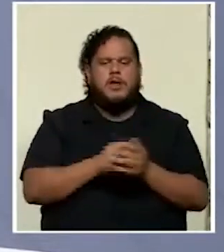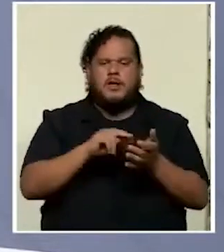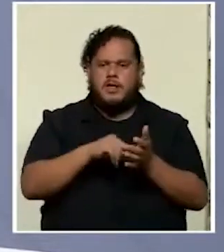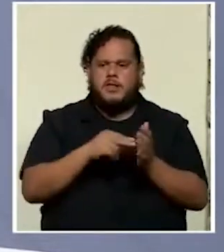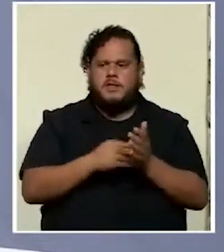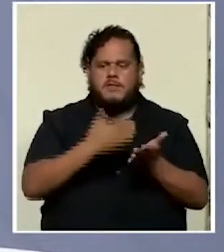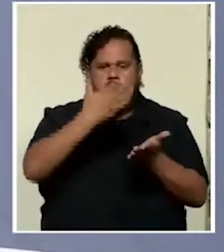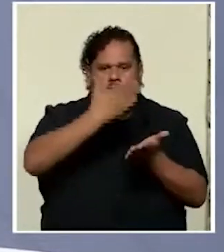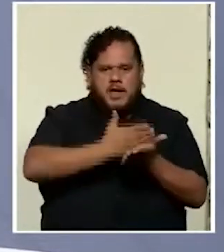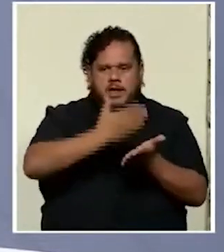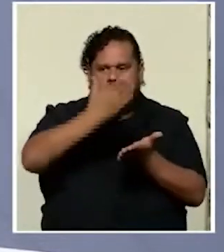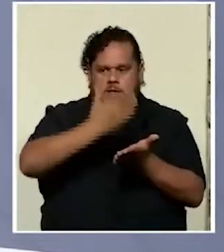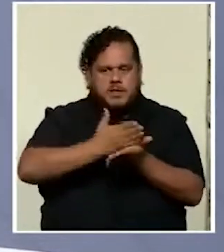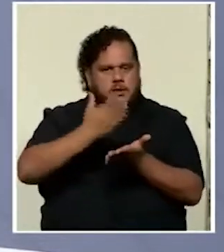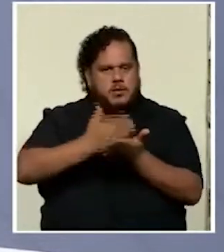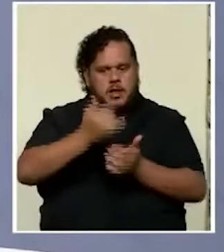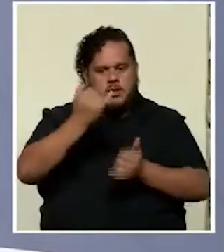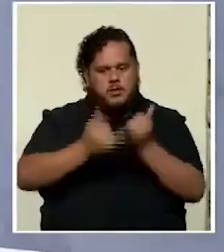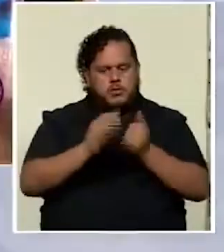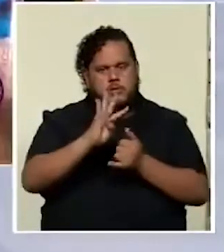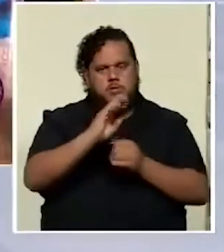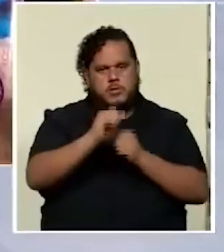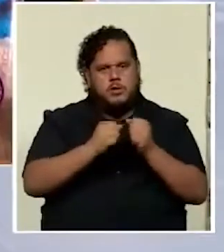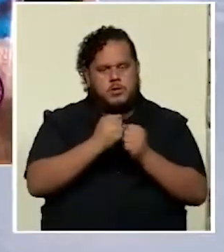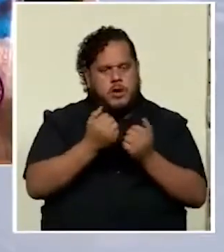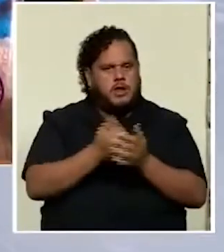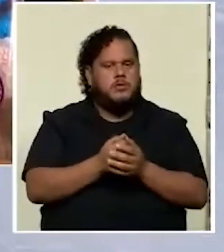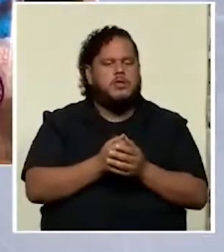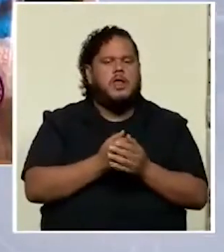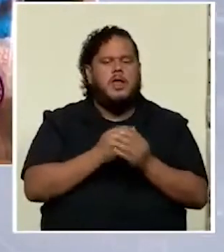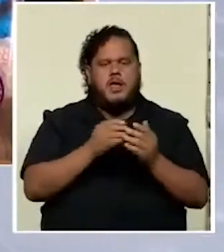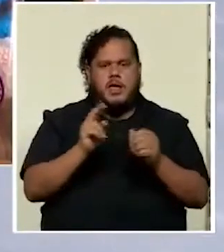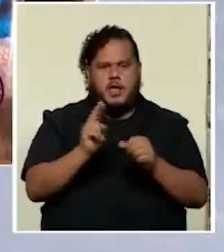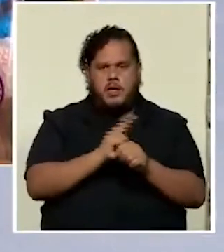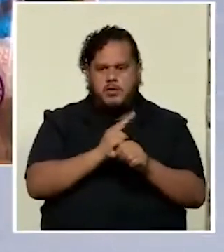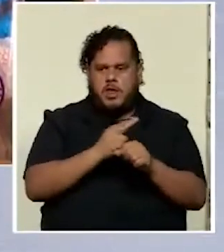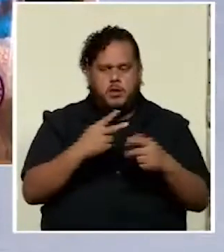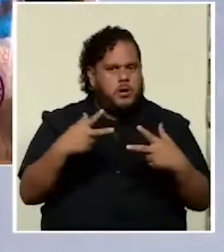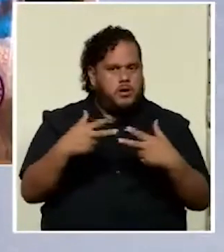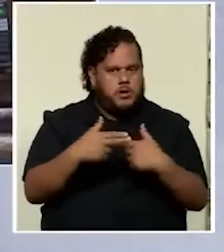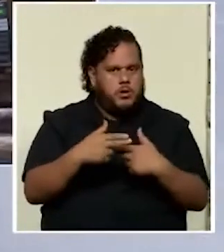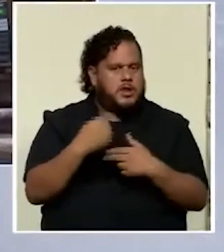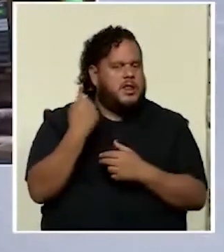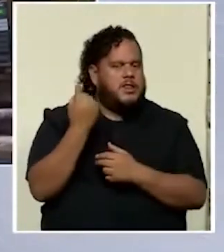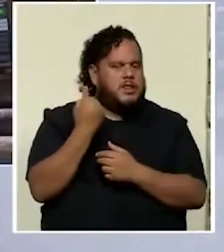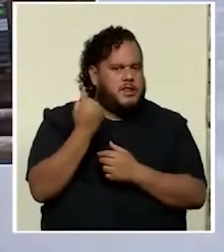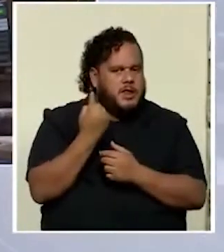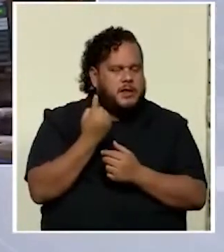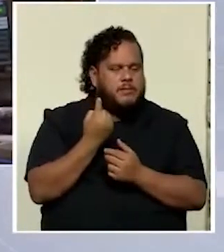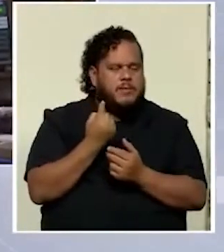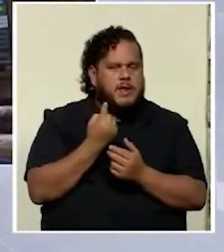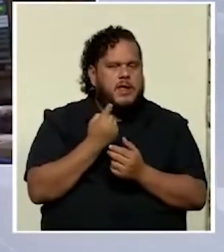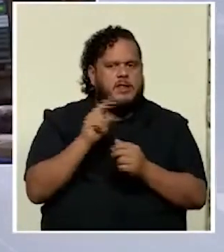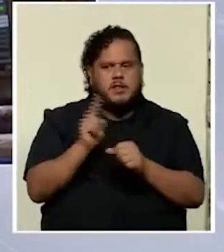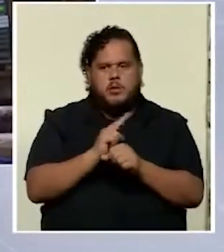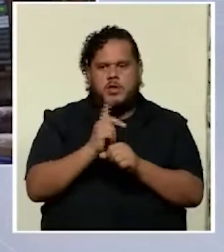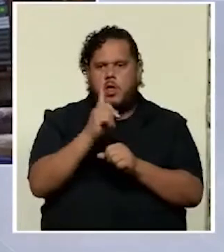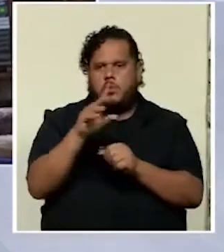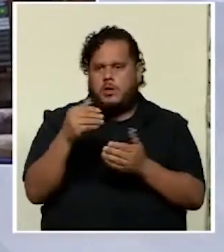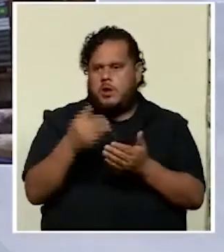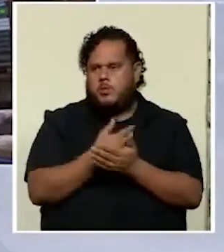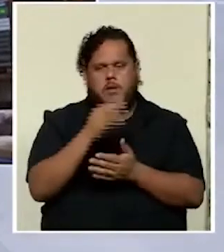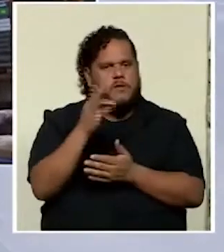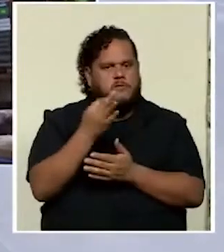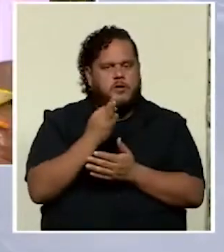interrupciones en los últimos cuatro años sostenidas ha implicado recortes en los aprendizajes y ha implicado una nueva forma de